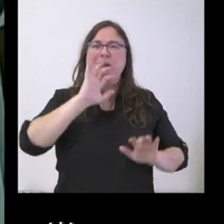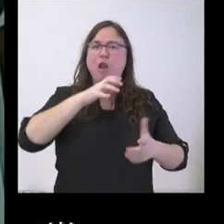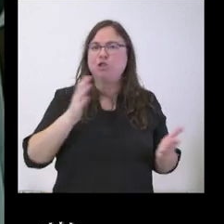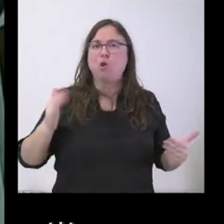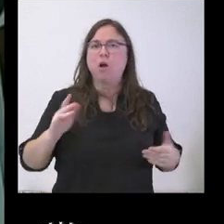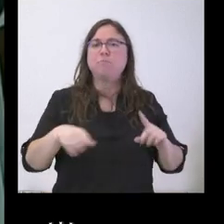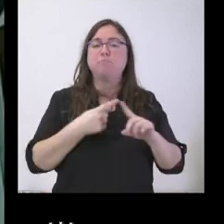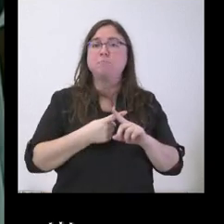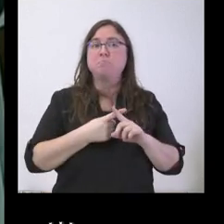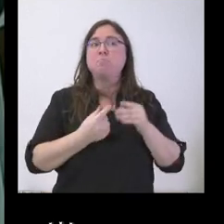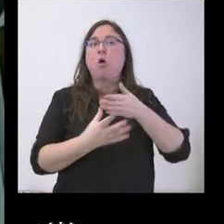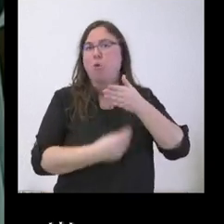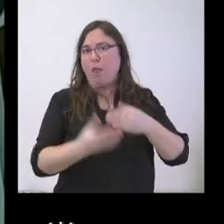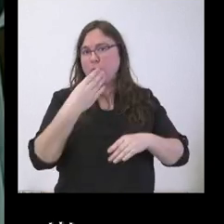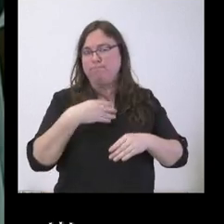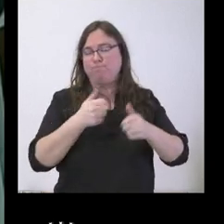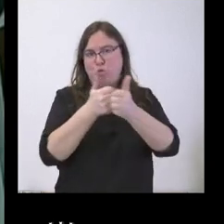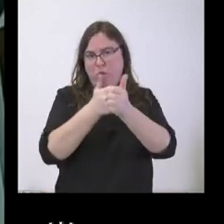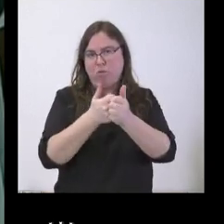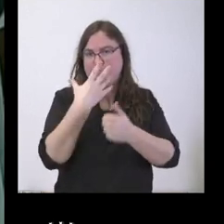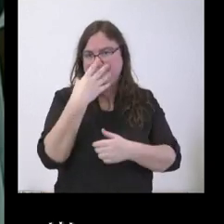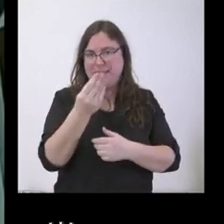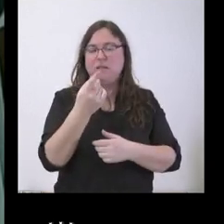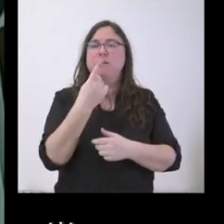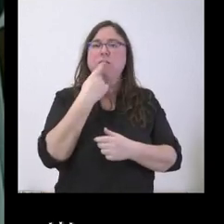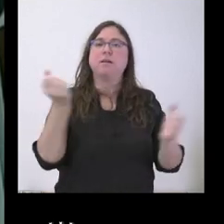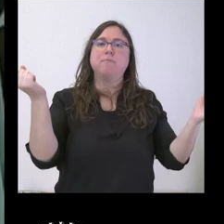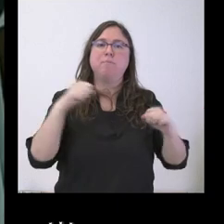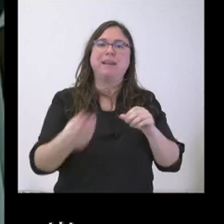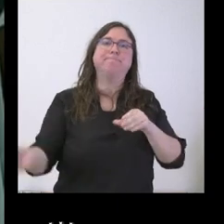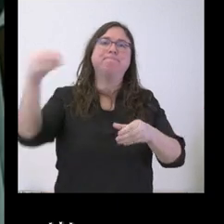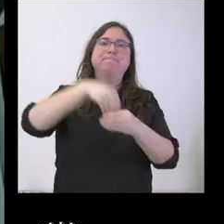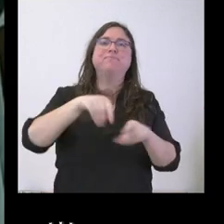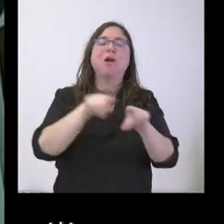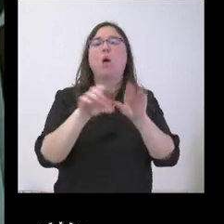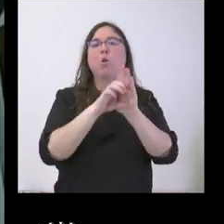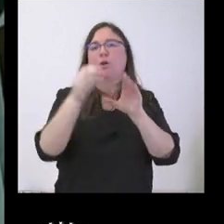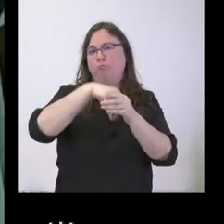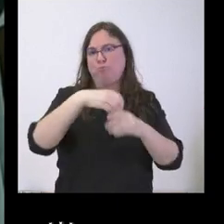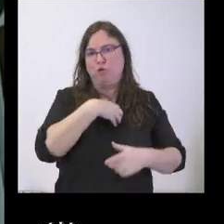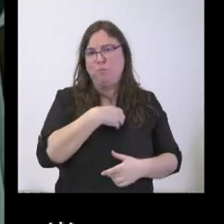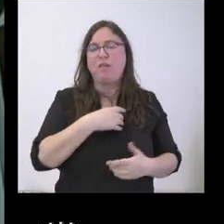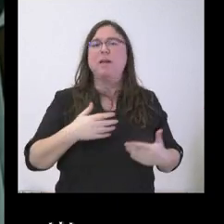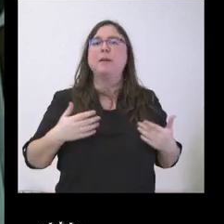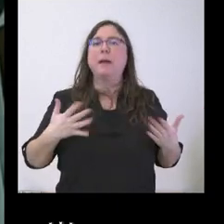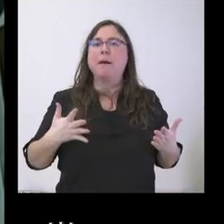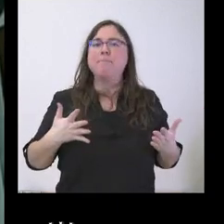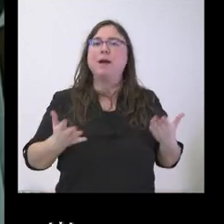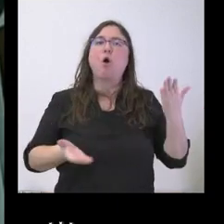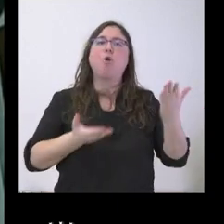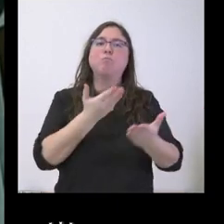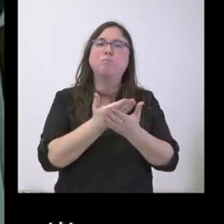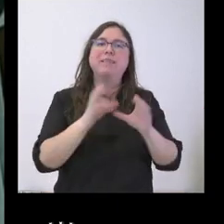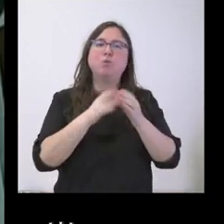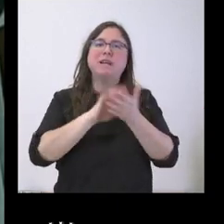Y aunque el Procurador entiende esto y descarta la posibilidad de implantarlo en los currículos, sí que insta a la Junta a